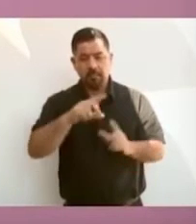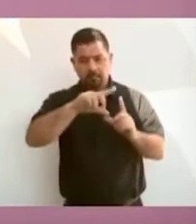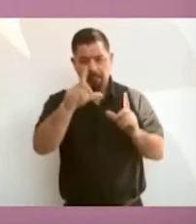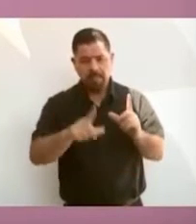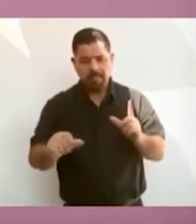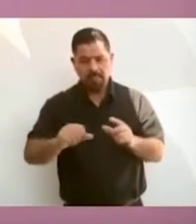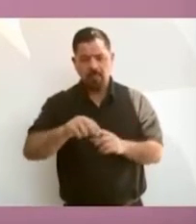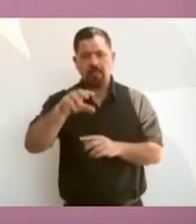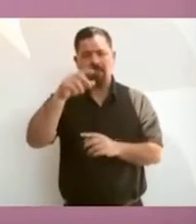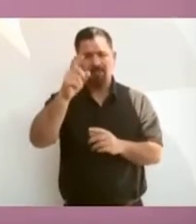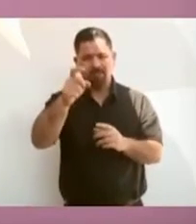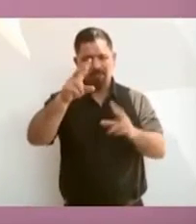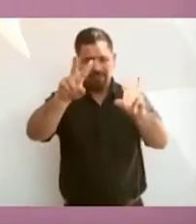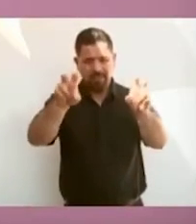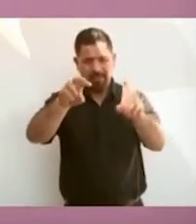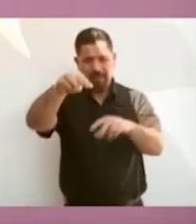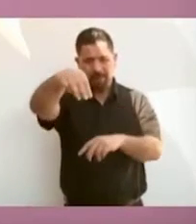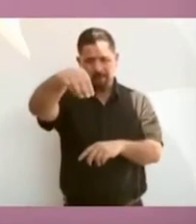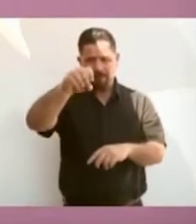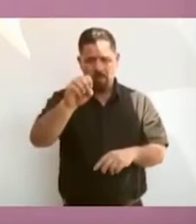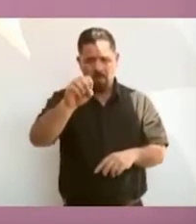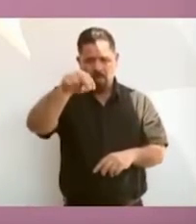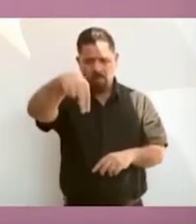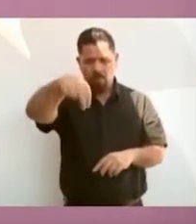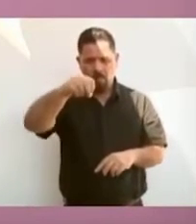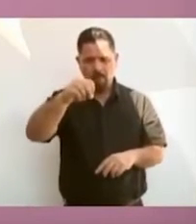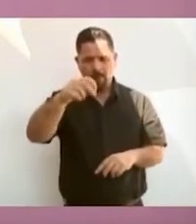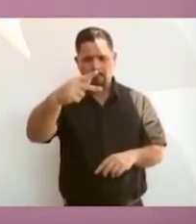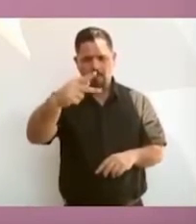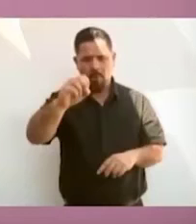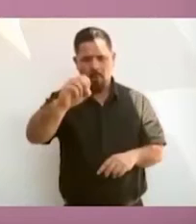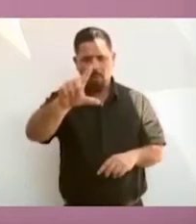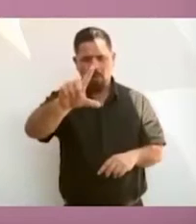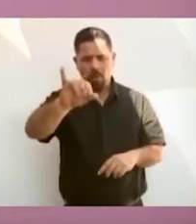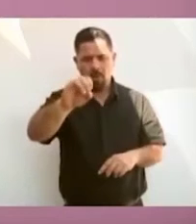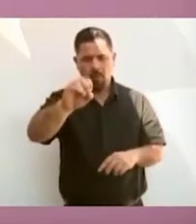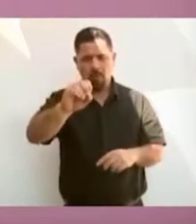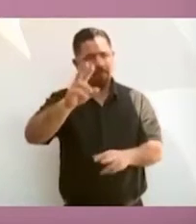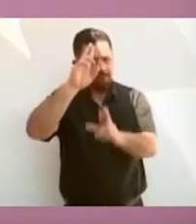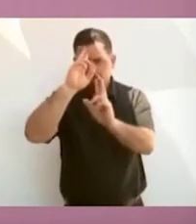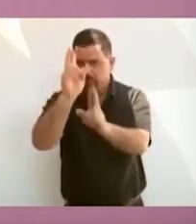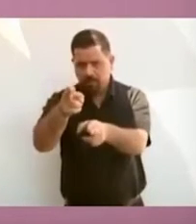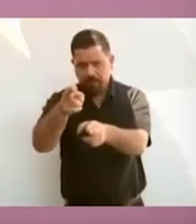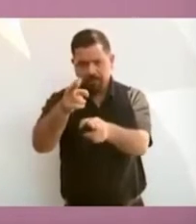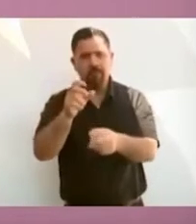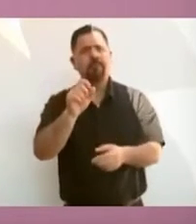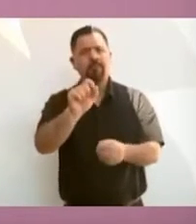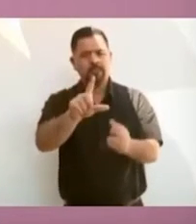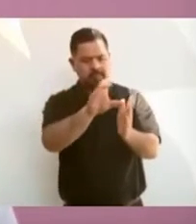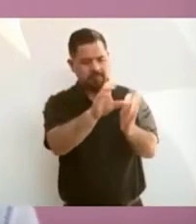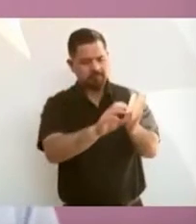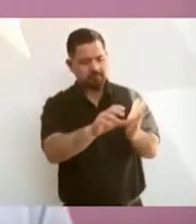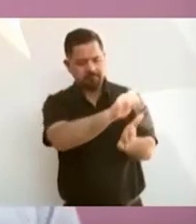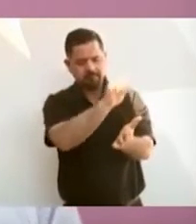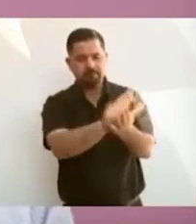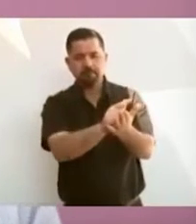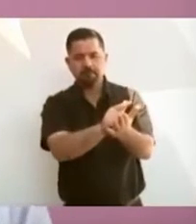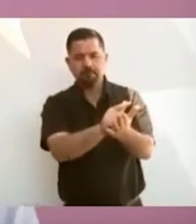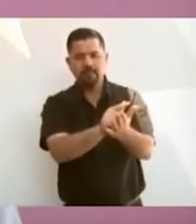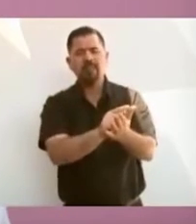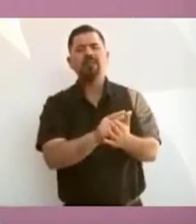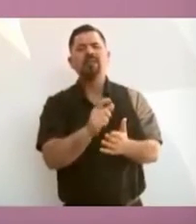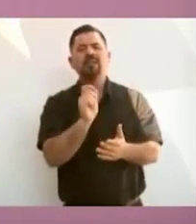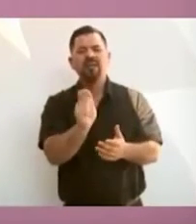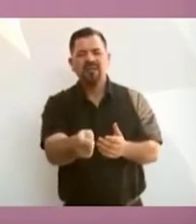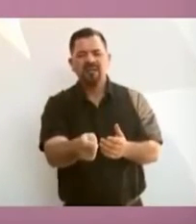monopolios, así está ya escrito en la Constitución de que se